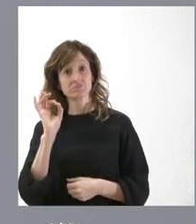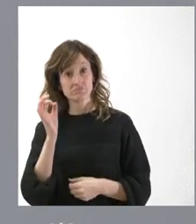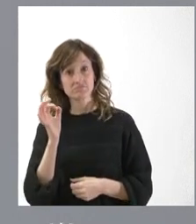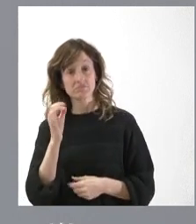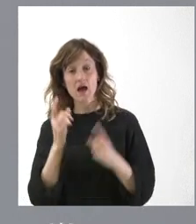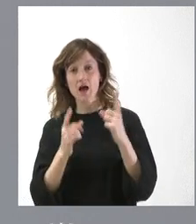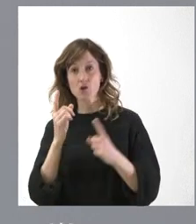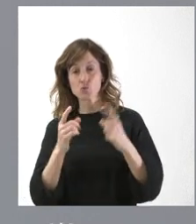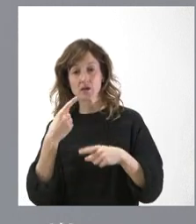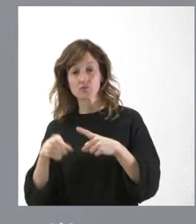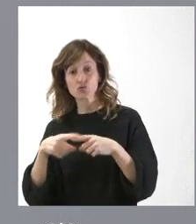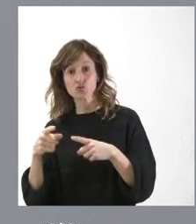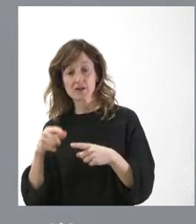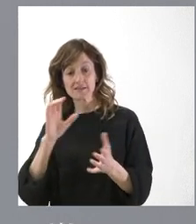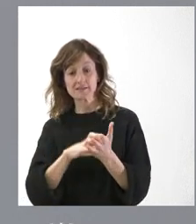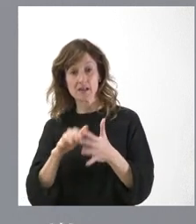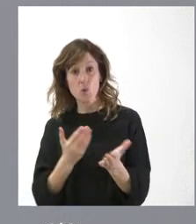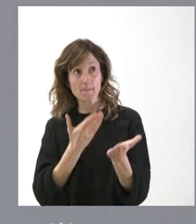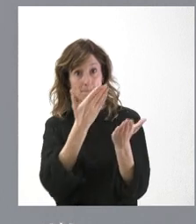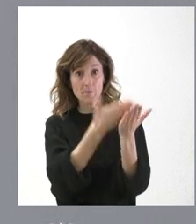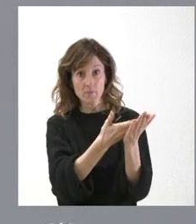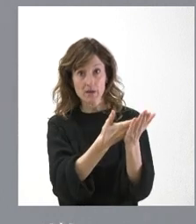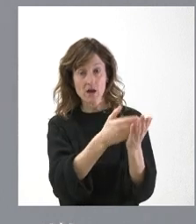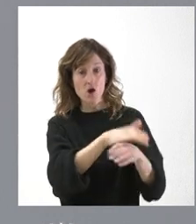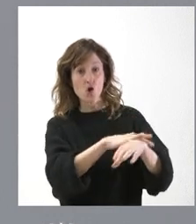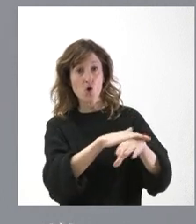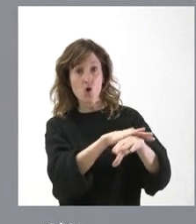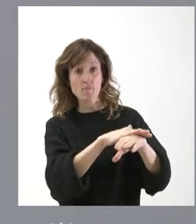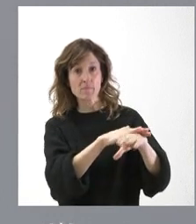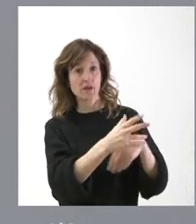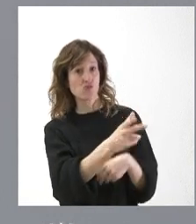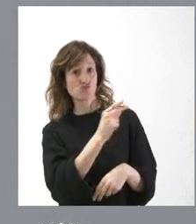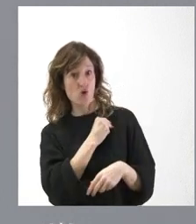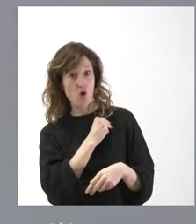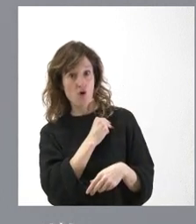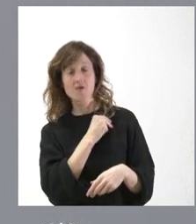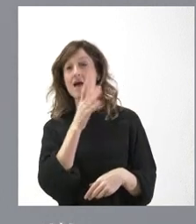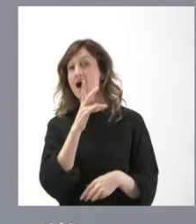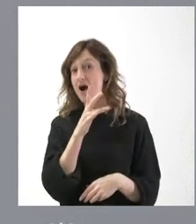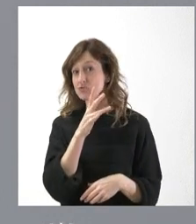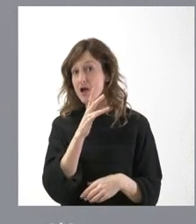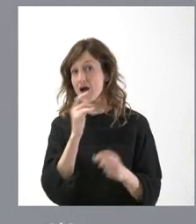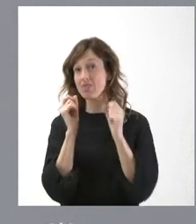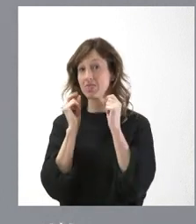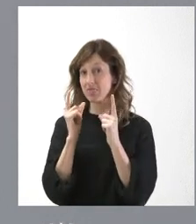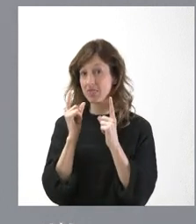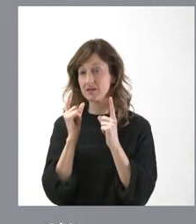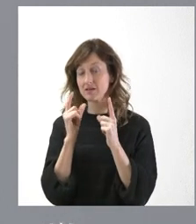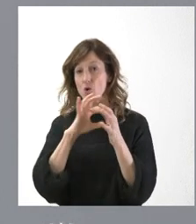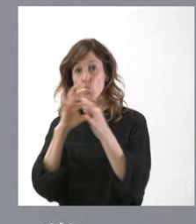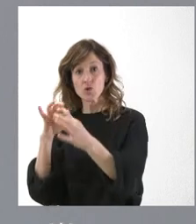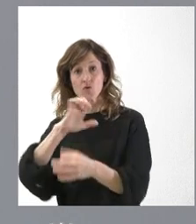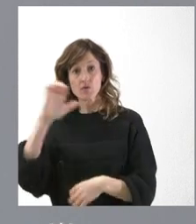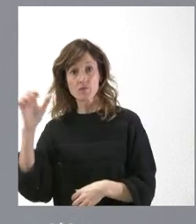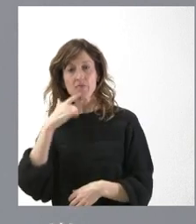que proponíamos desde Castilla y León y que el Gobierno nos dijo en primer momento que no, ahora resulta que la Unión Europea